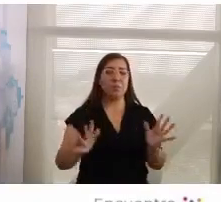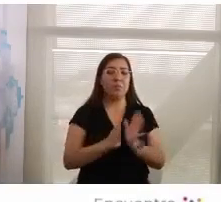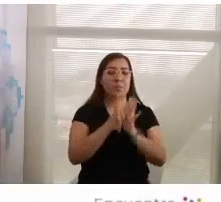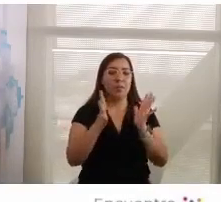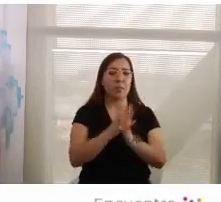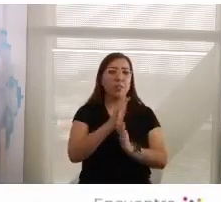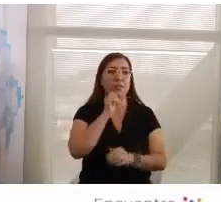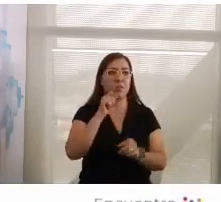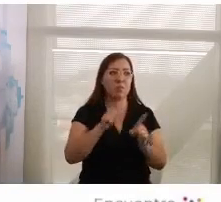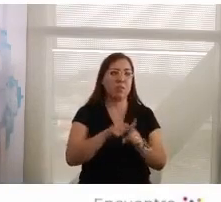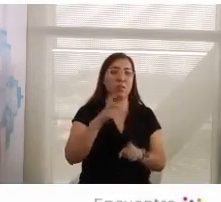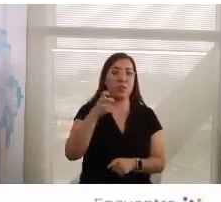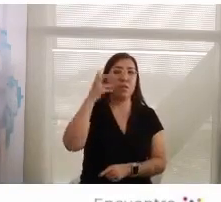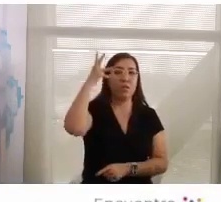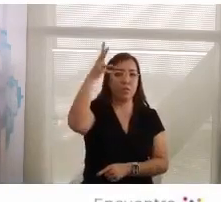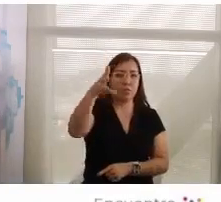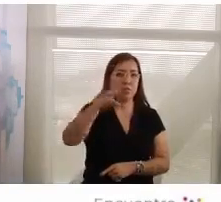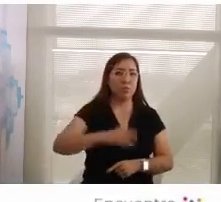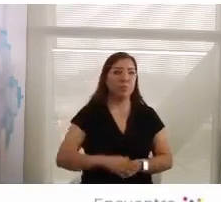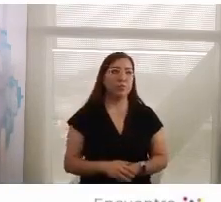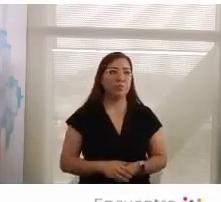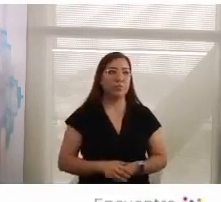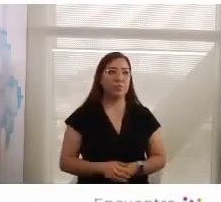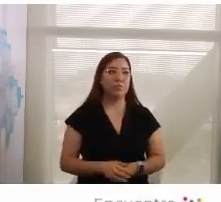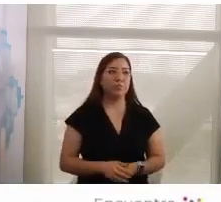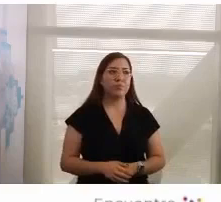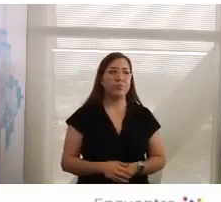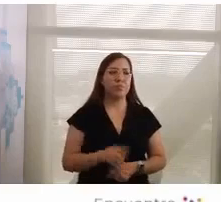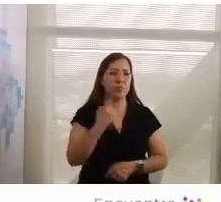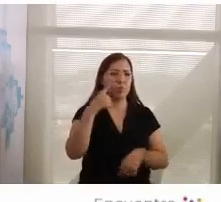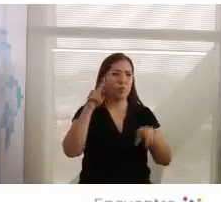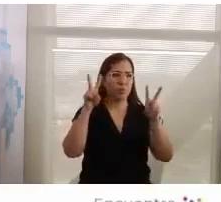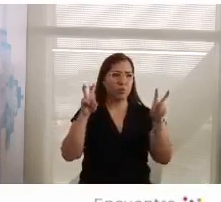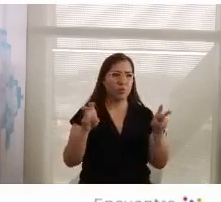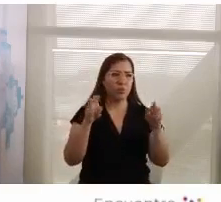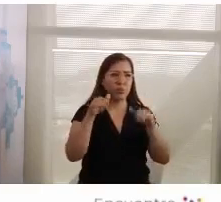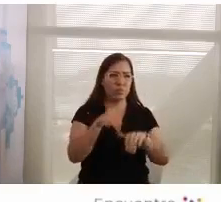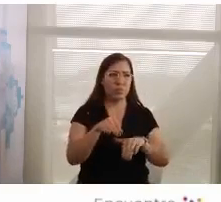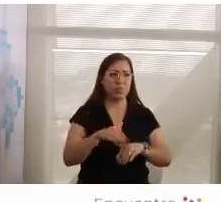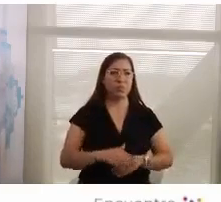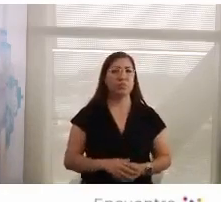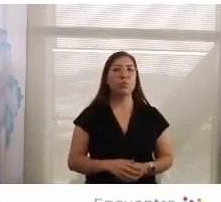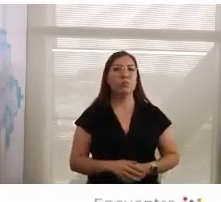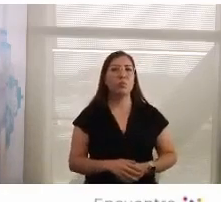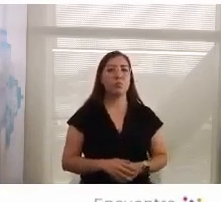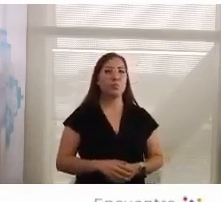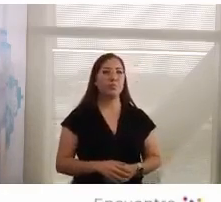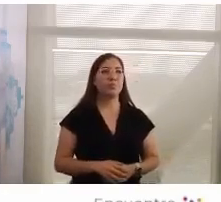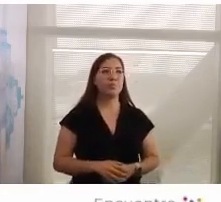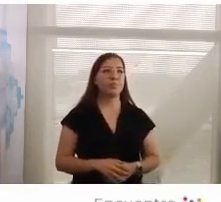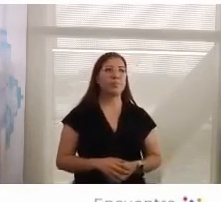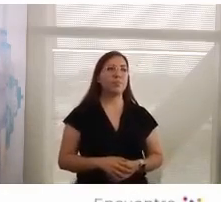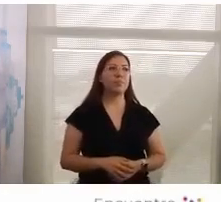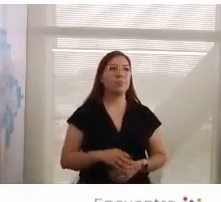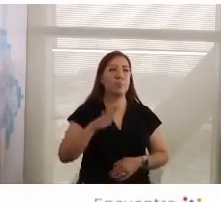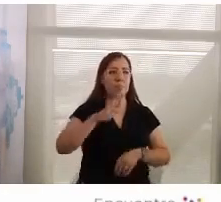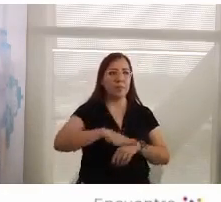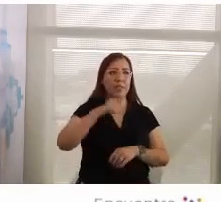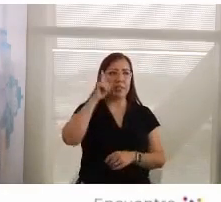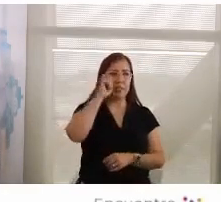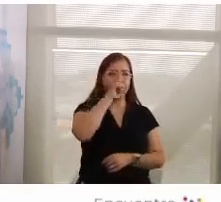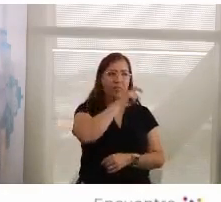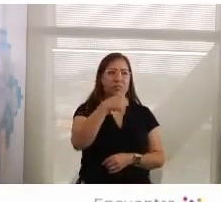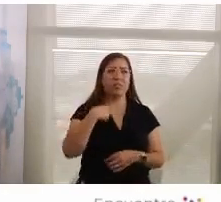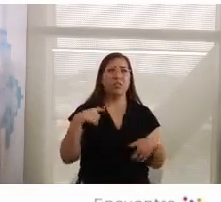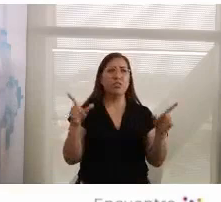identifico y estoy hablando acá sobre eventual demacia. Por fin, concluir diciendo